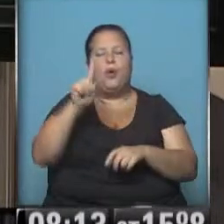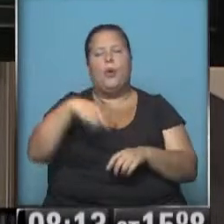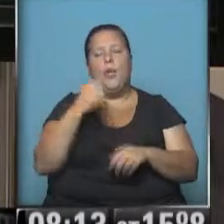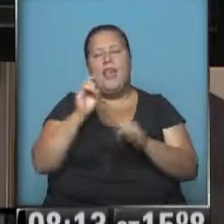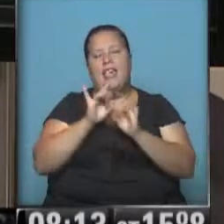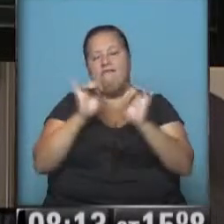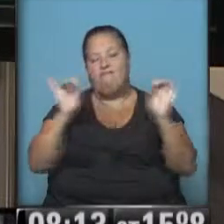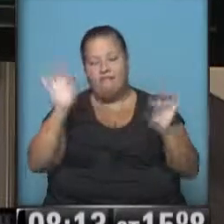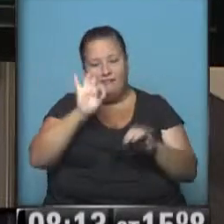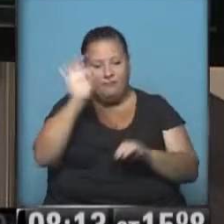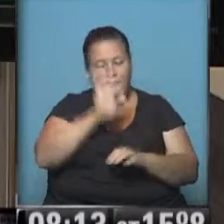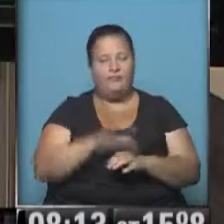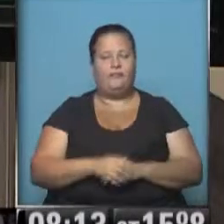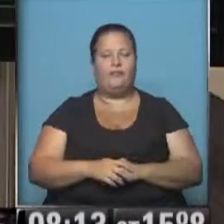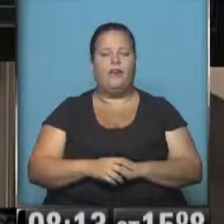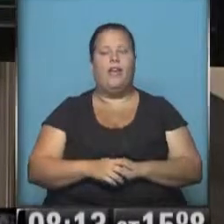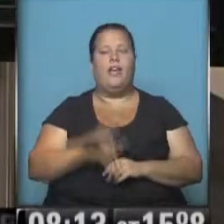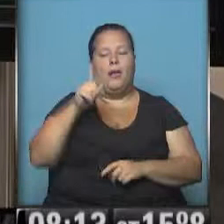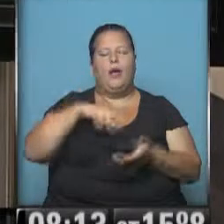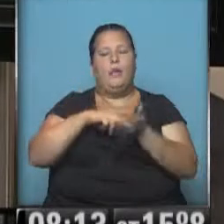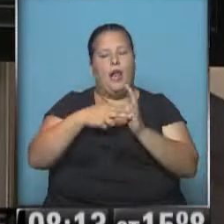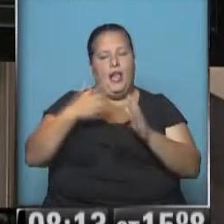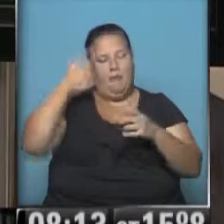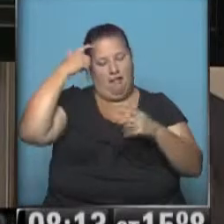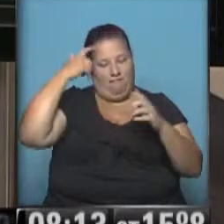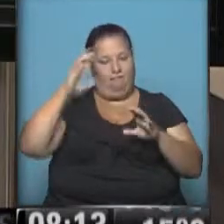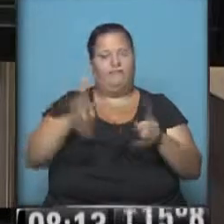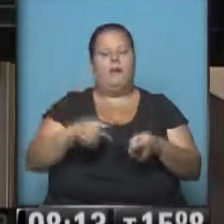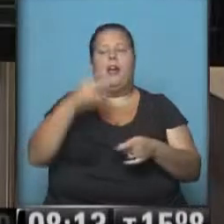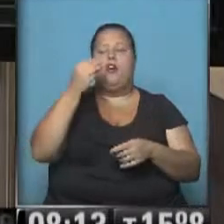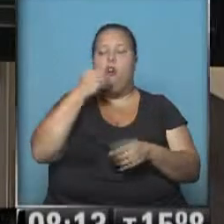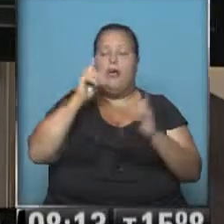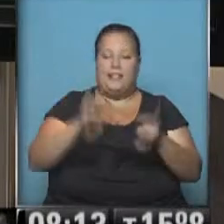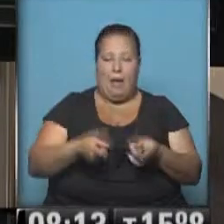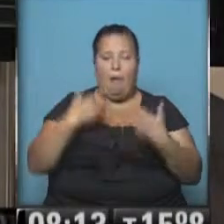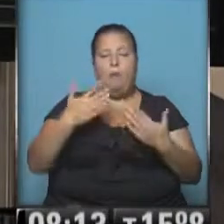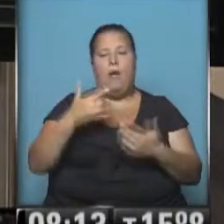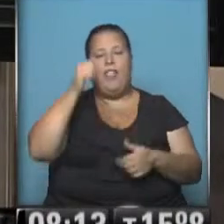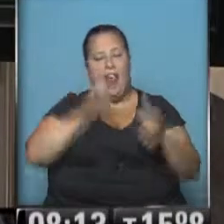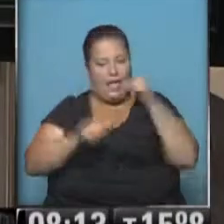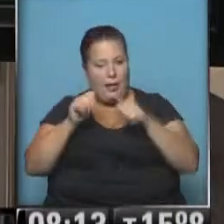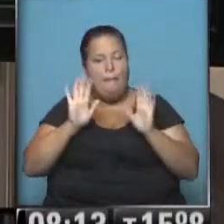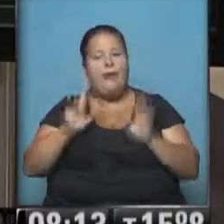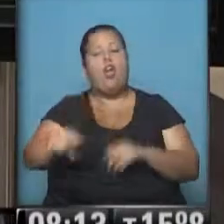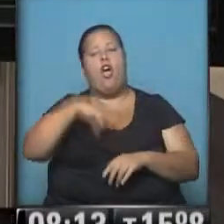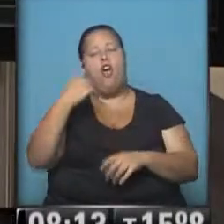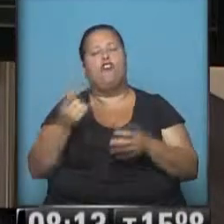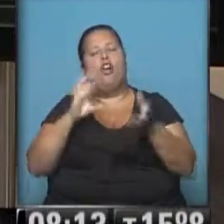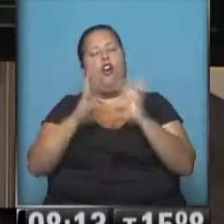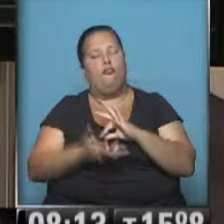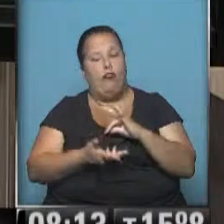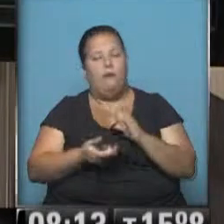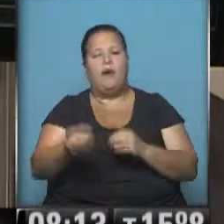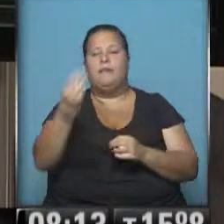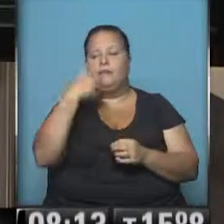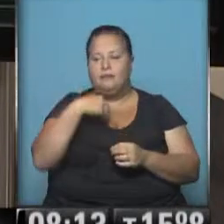por una bacteria que afecta al sistema nervioso central. A través de las comidas también puede ser por heridas, pero otra forma de contagio es a través